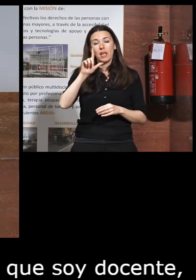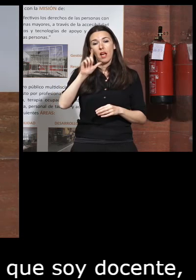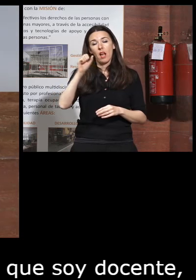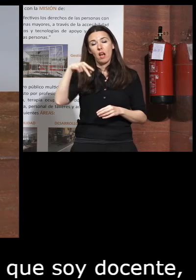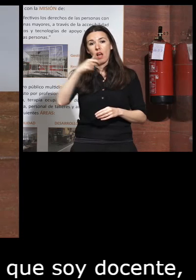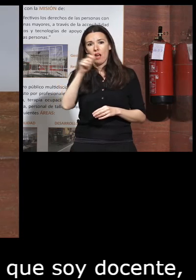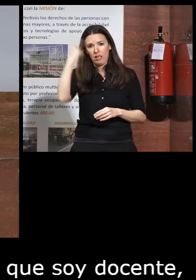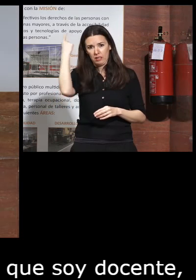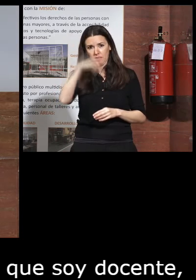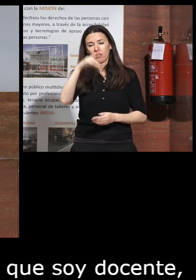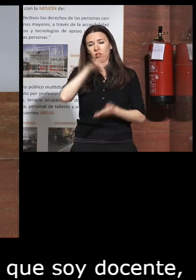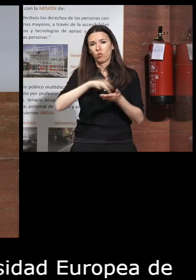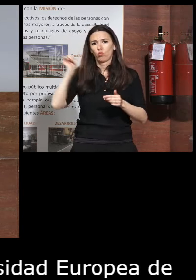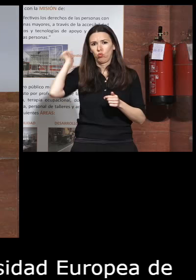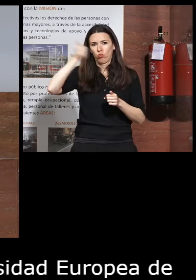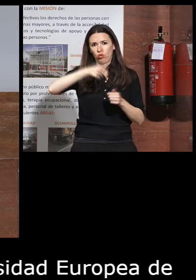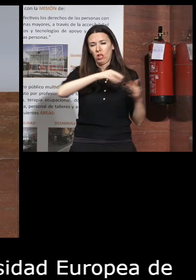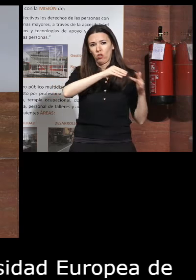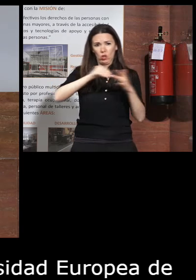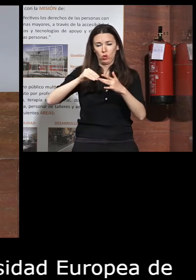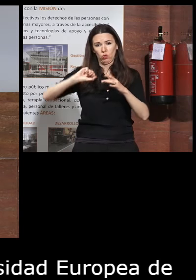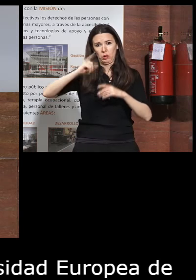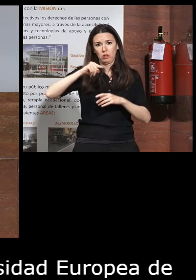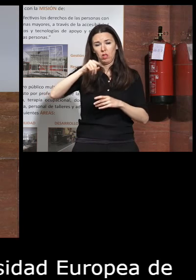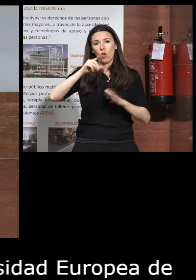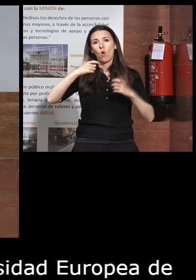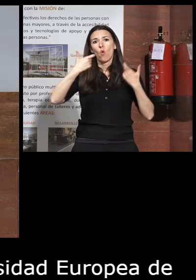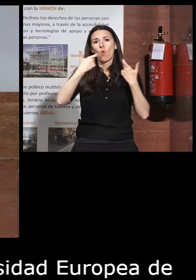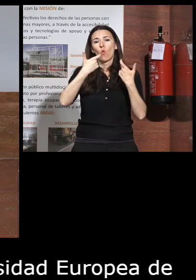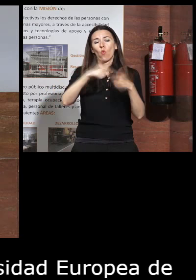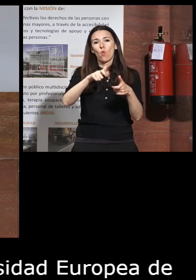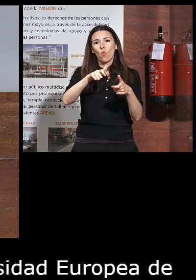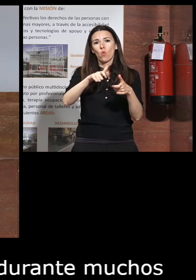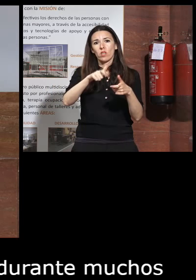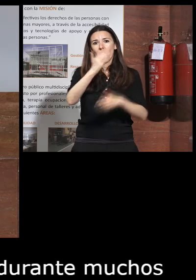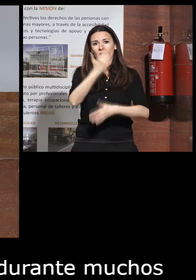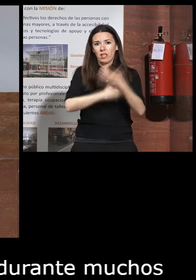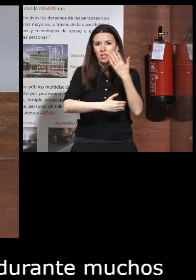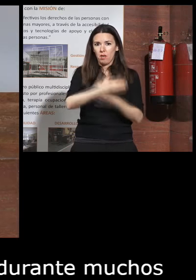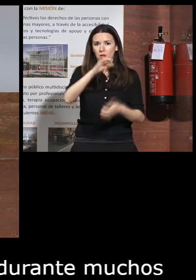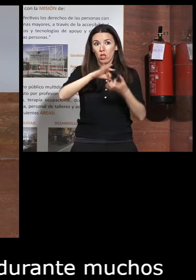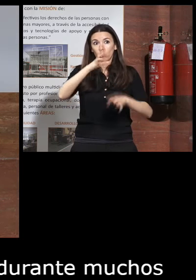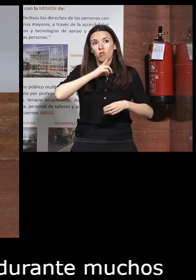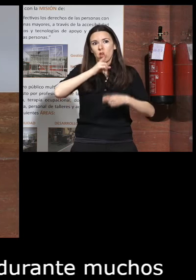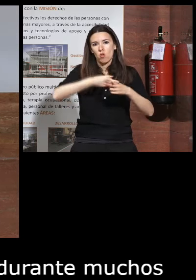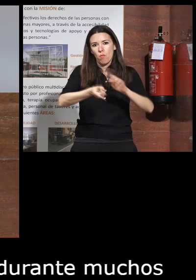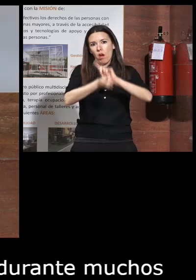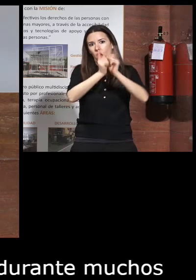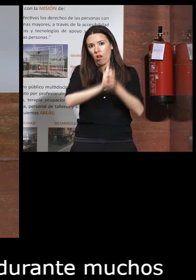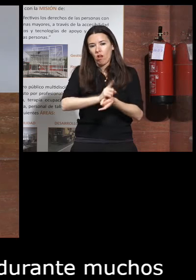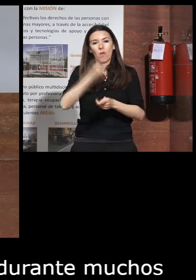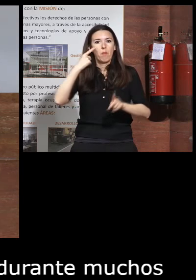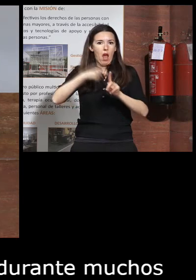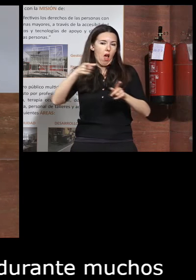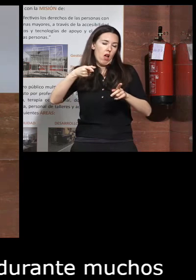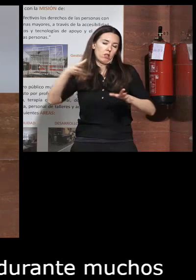muchos años estuve liderando la unidad de discapacidad que por suerte pudimos cambiar ese nombre para que resultase también más